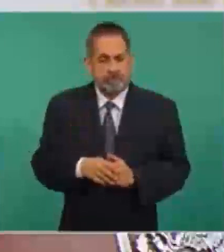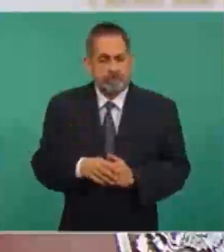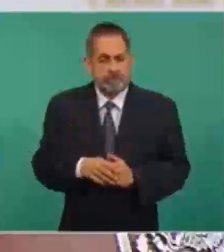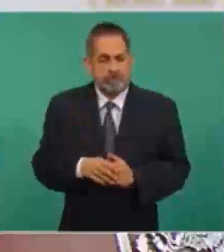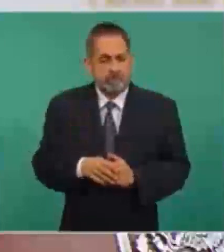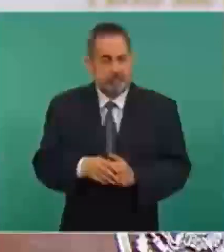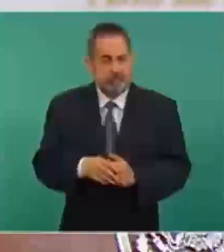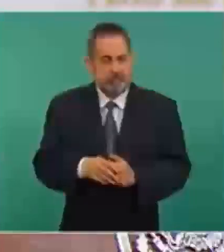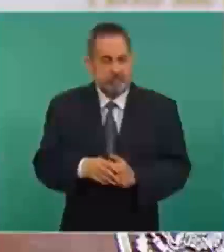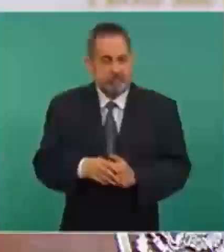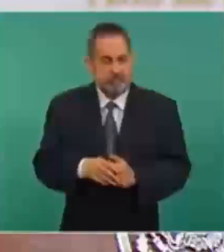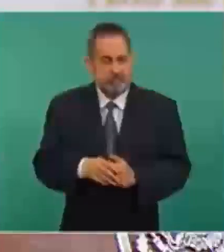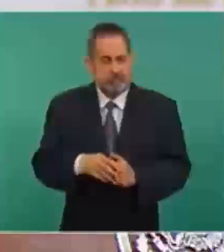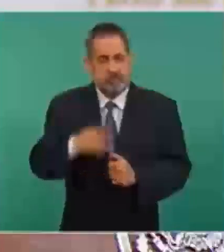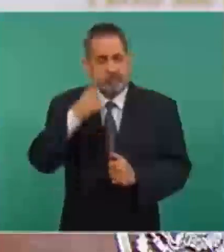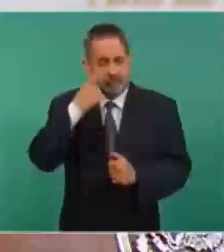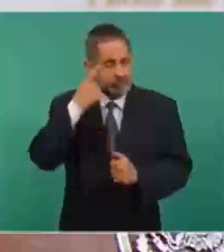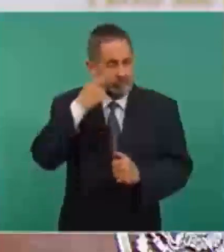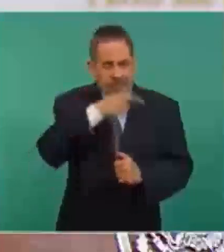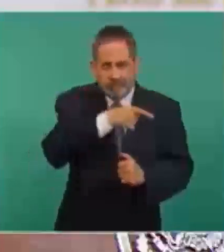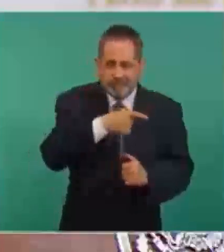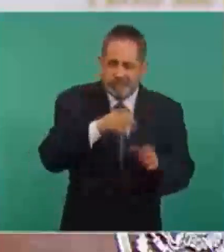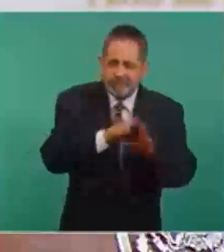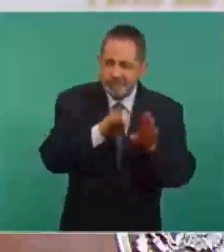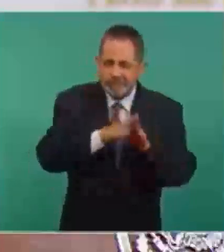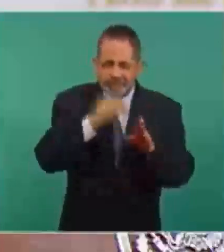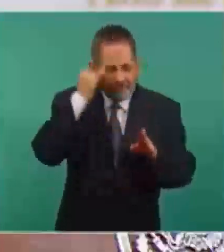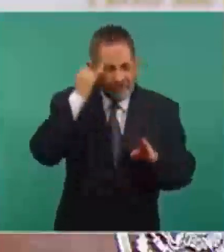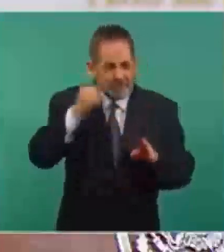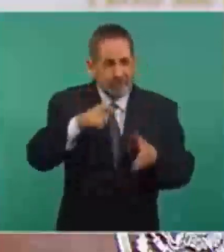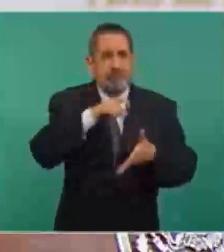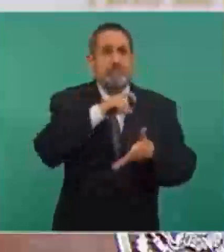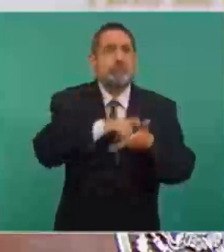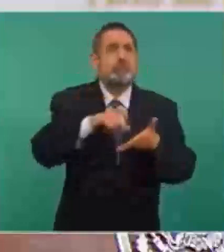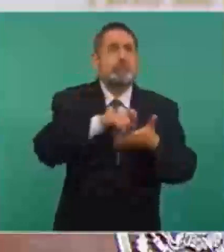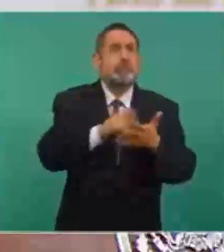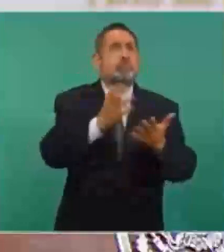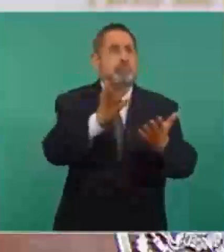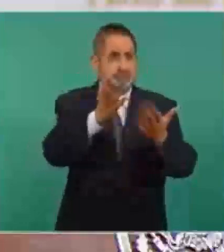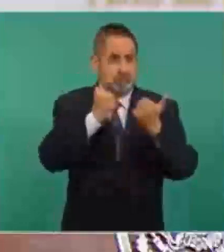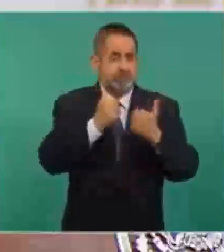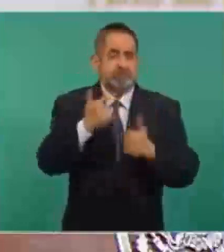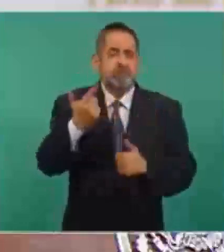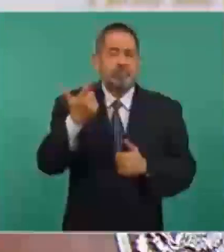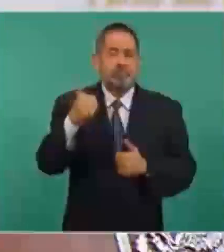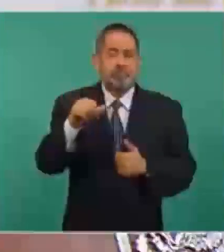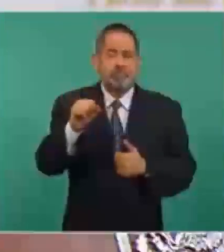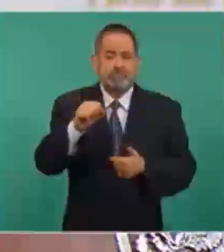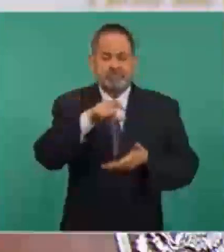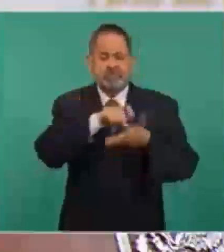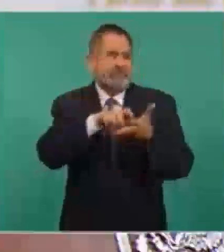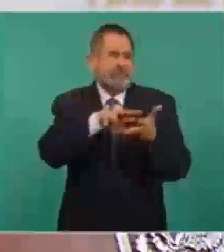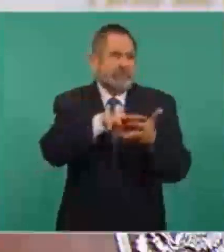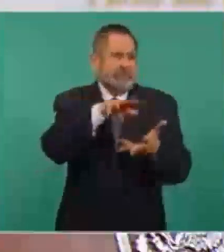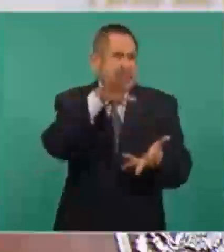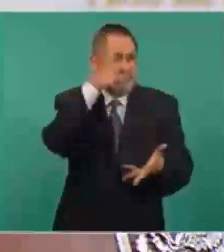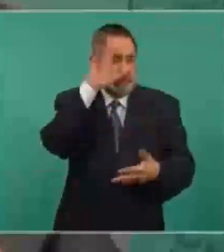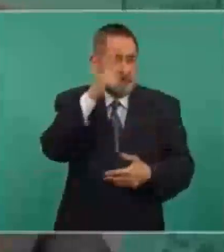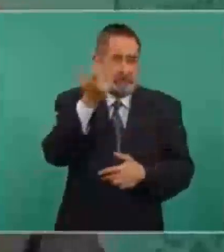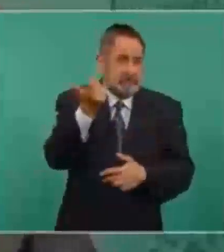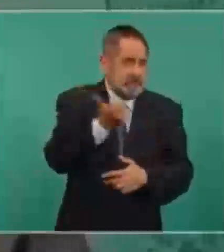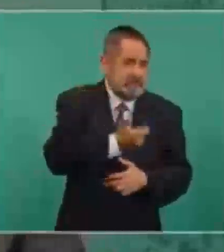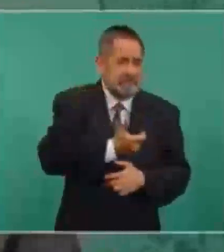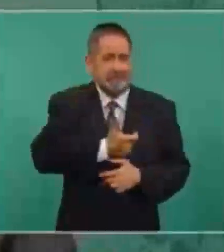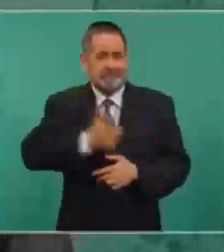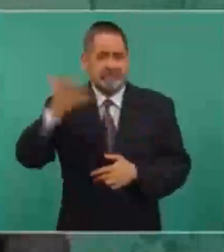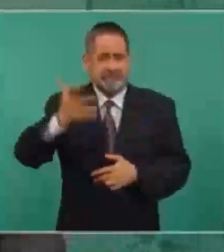contratado gas en exceso a precios elevados